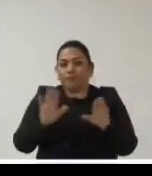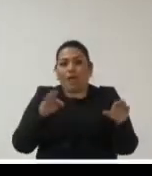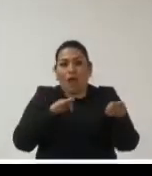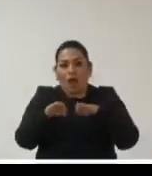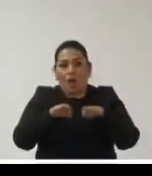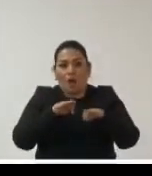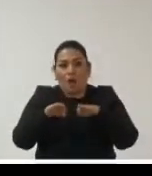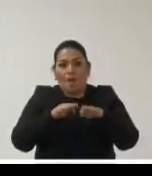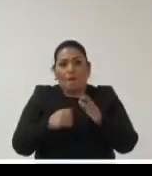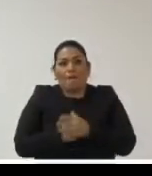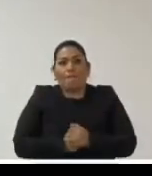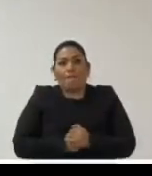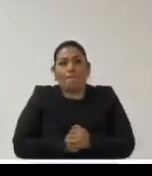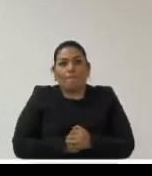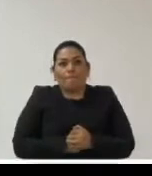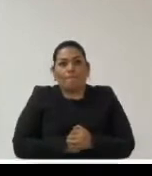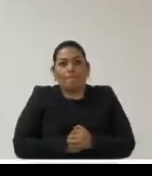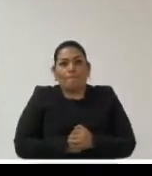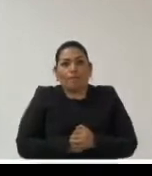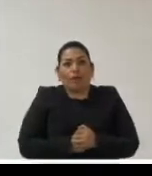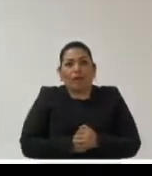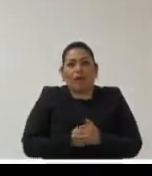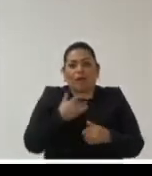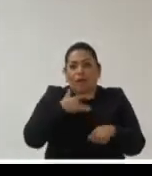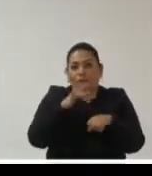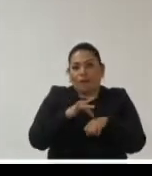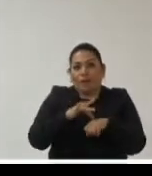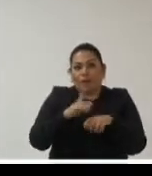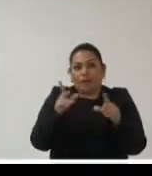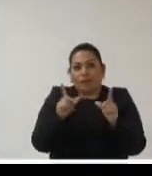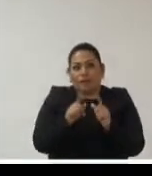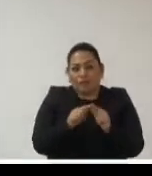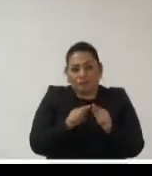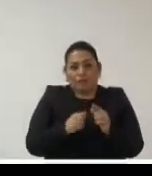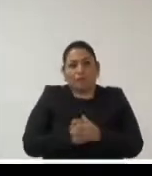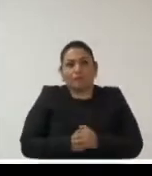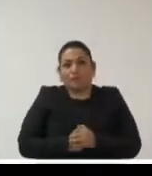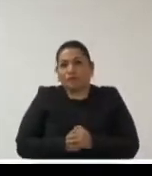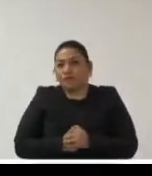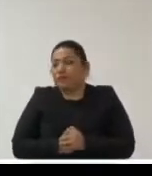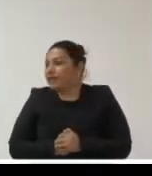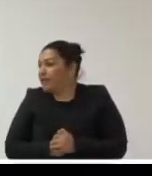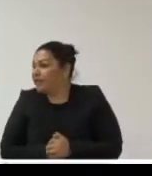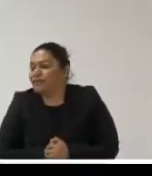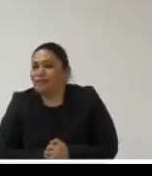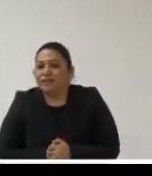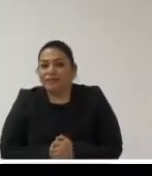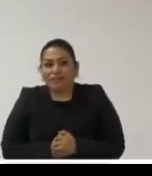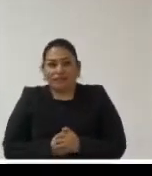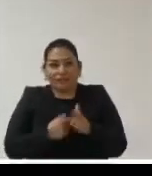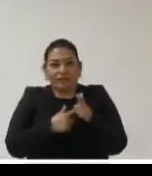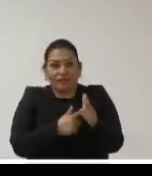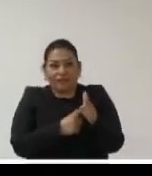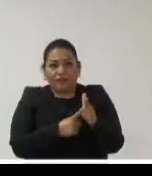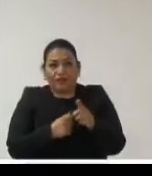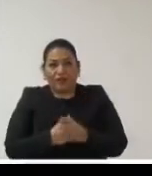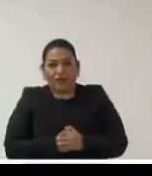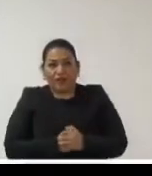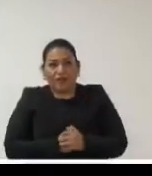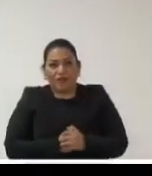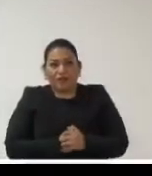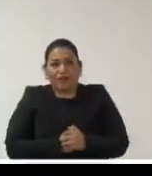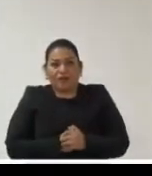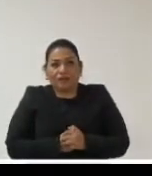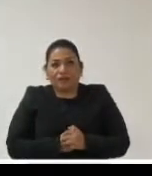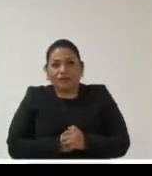trabajos de este panel me toca realizar muy brevemente las conclusiones con relación a lo que nuestros panelistas de forma